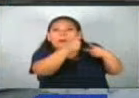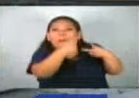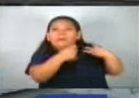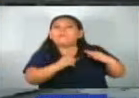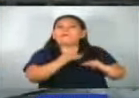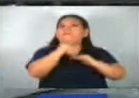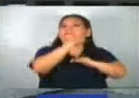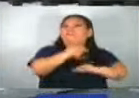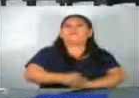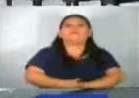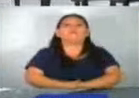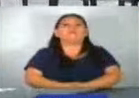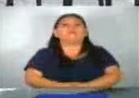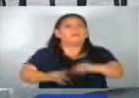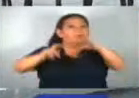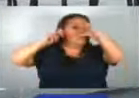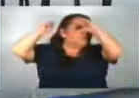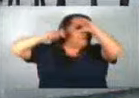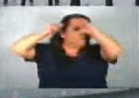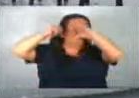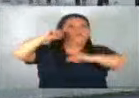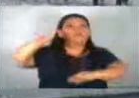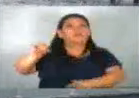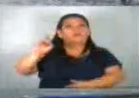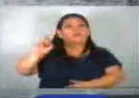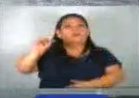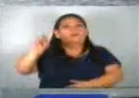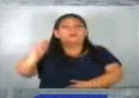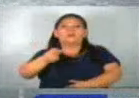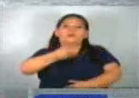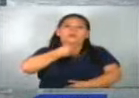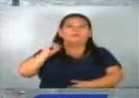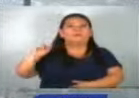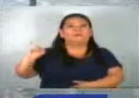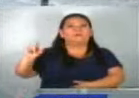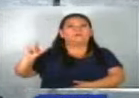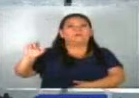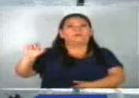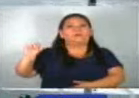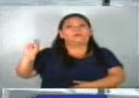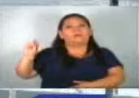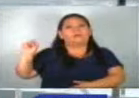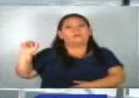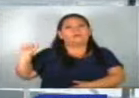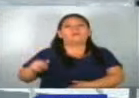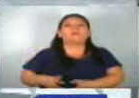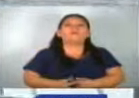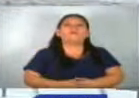implementarán. Con imágenes de Juan Castellanos, un reporte de Iliana Leiva para Noticiero Hechos.